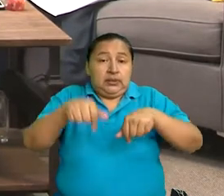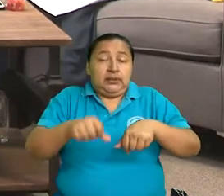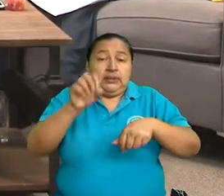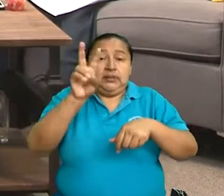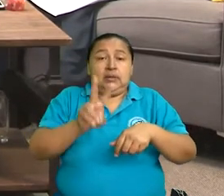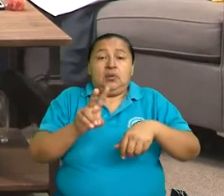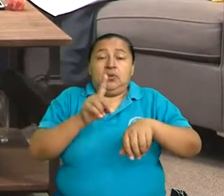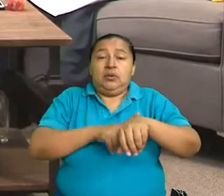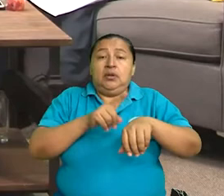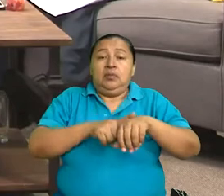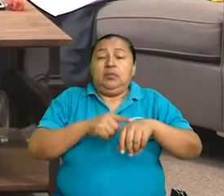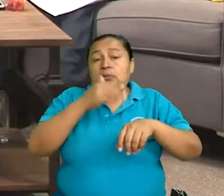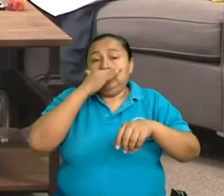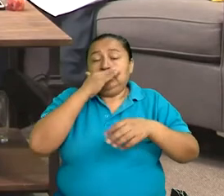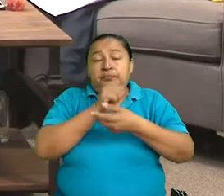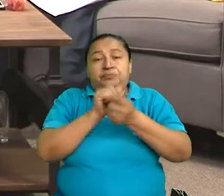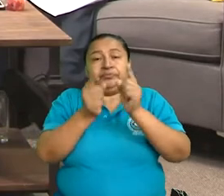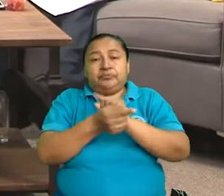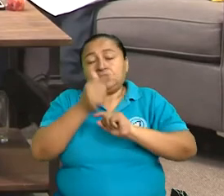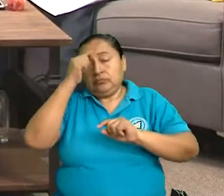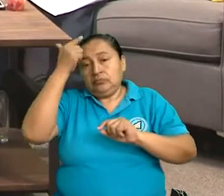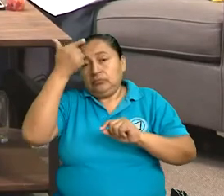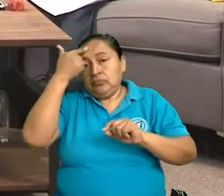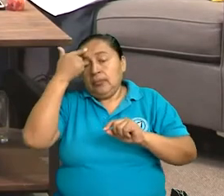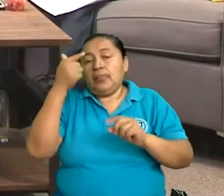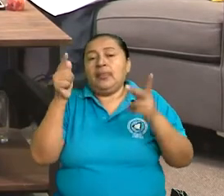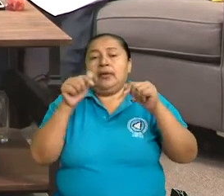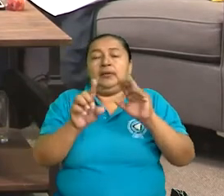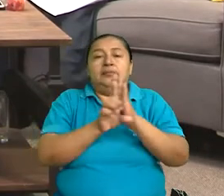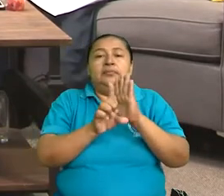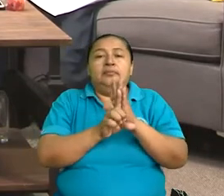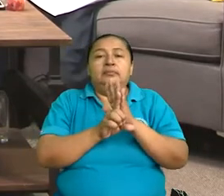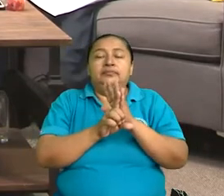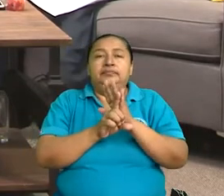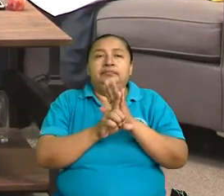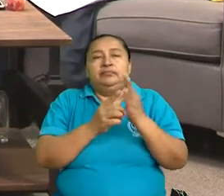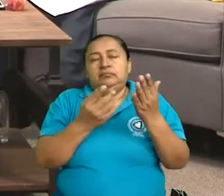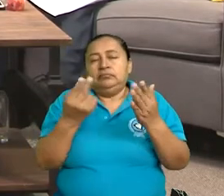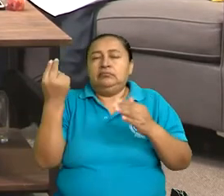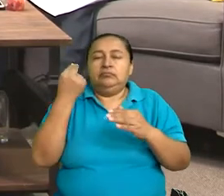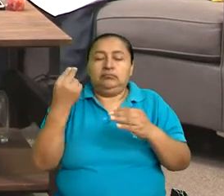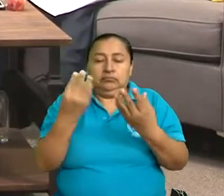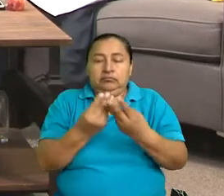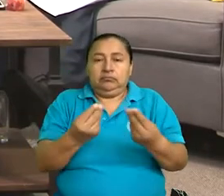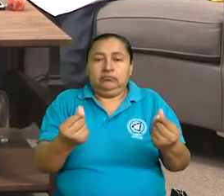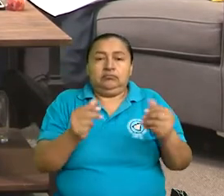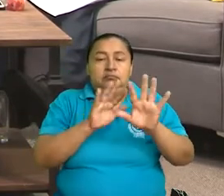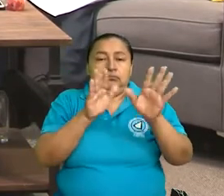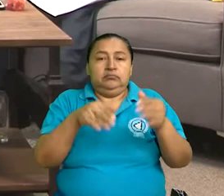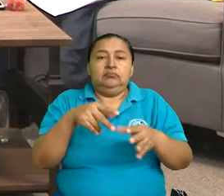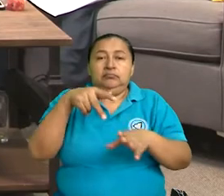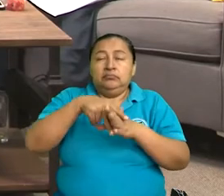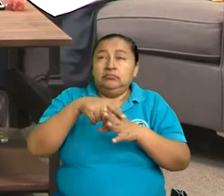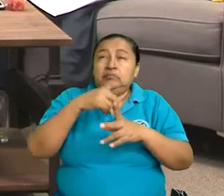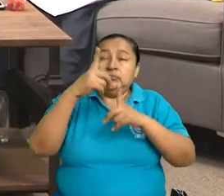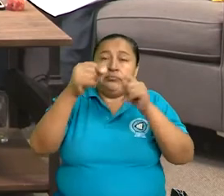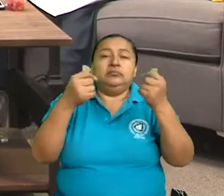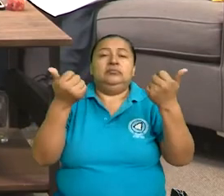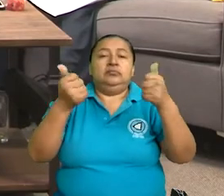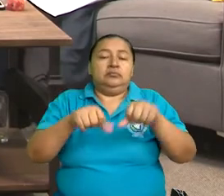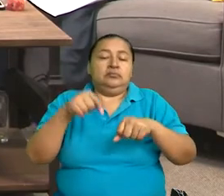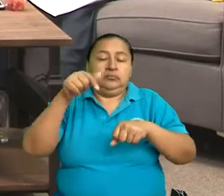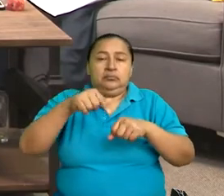segunda etapa de la Revolución. La Ley de Acceso a la Tierra para la Mujer Rural se aprobó